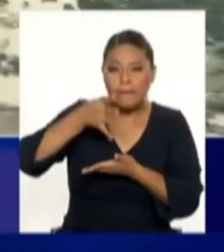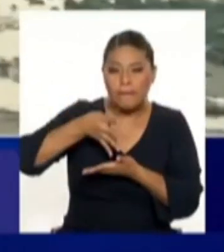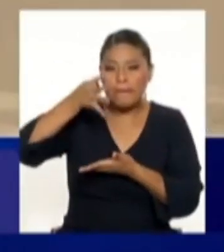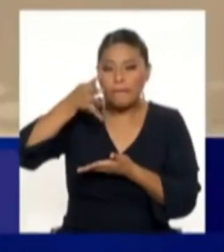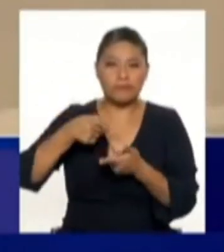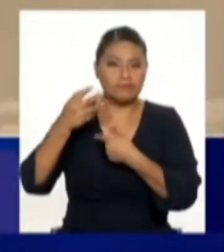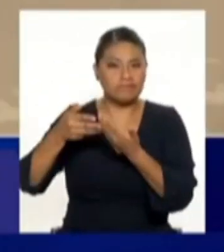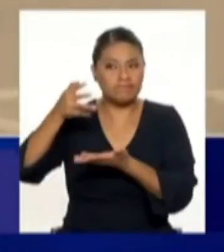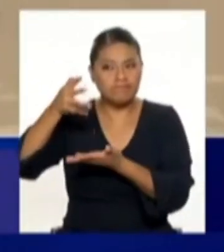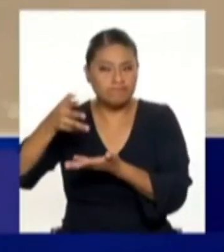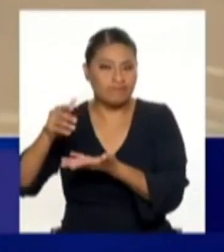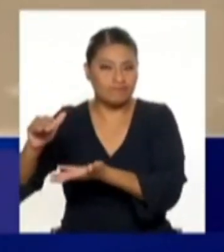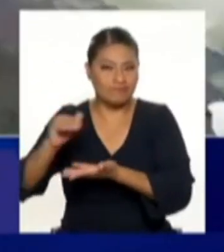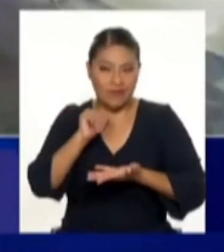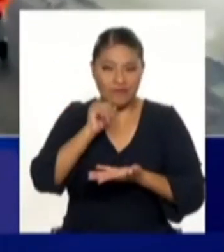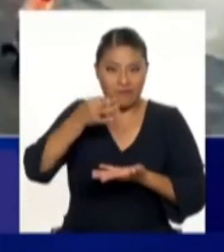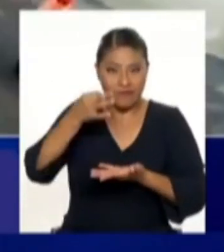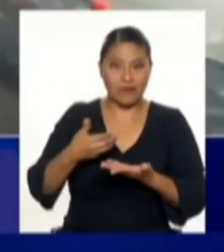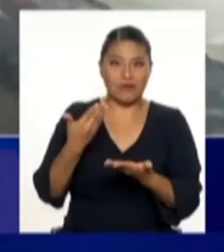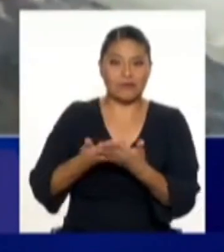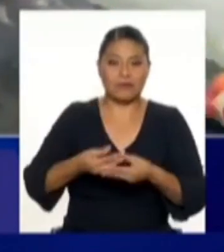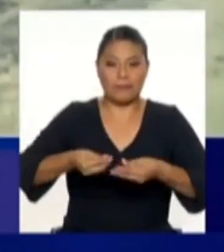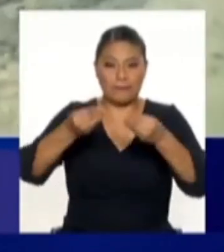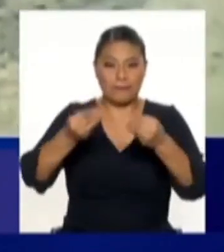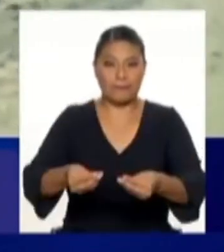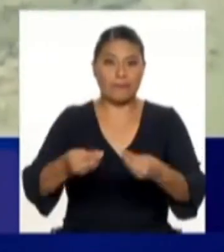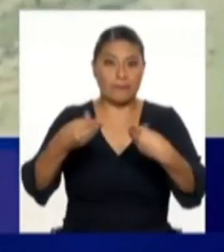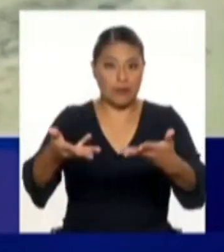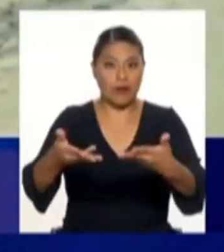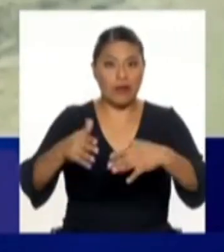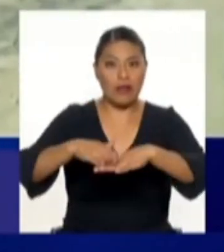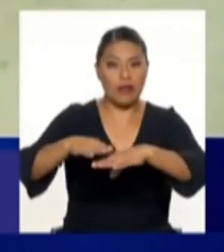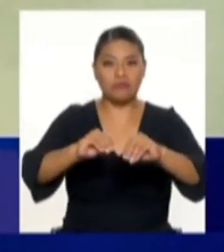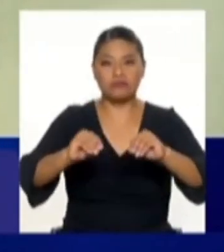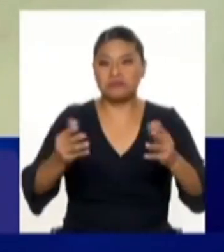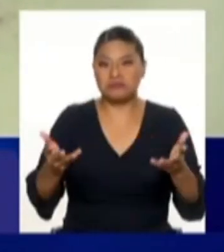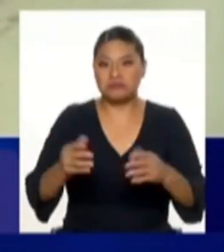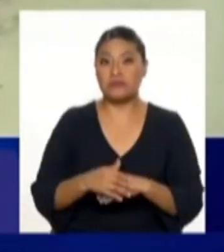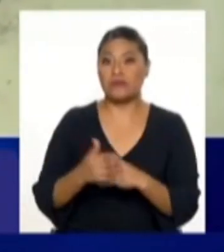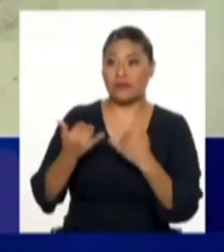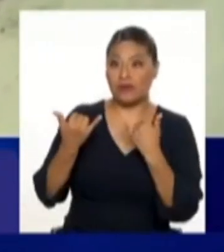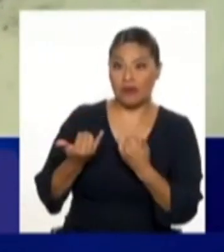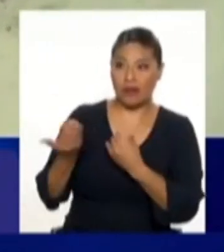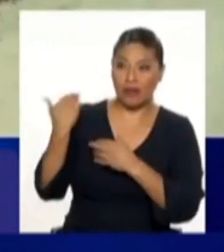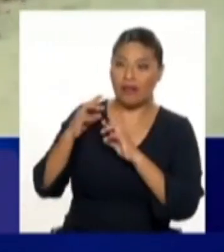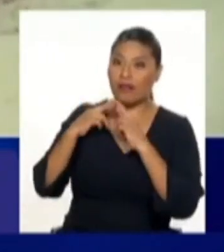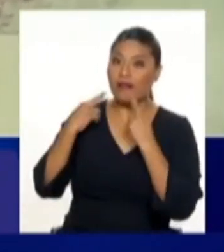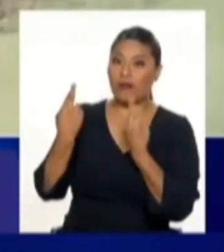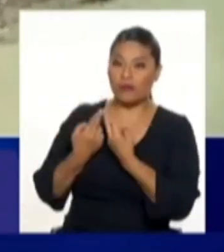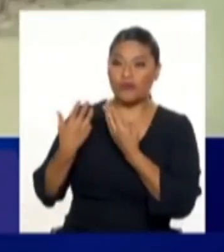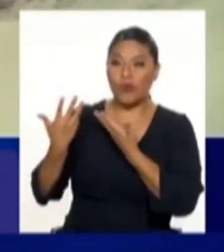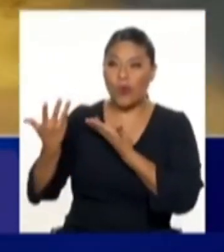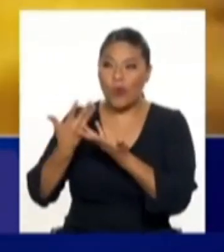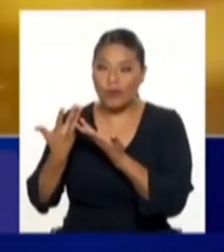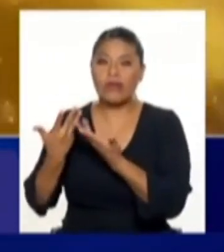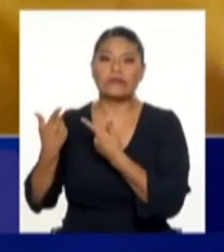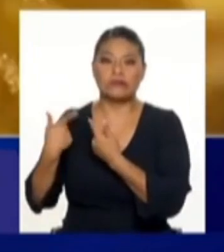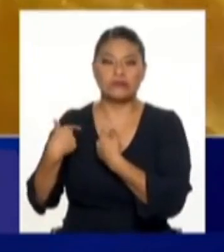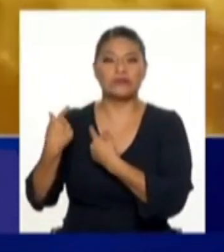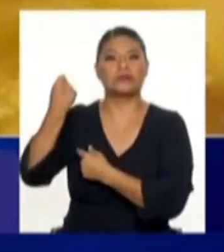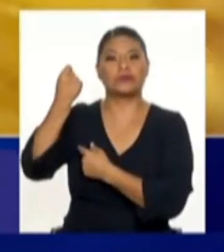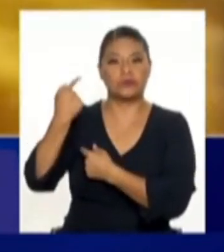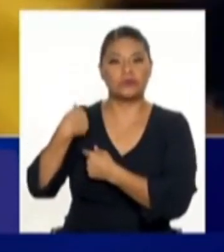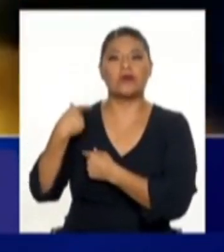Entonces, hemos manifestado ello y tenemos, me voy al menos, por lo menos en esta reunión que hemos tenido, porque hay el compromiso del